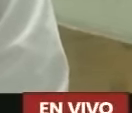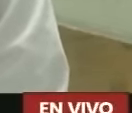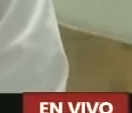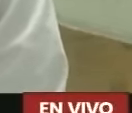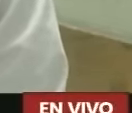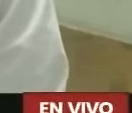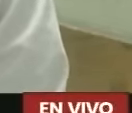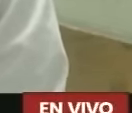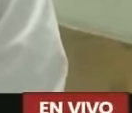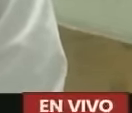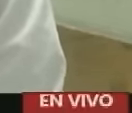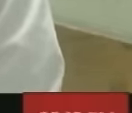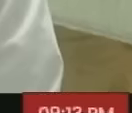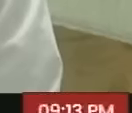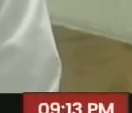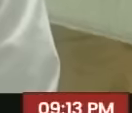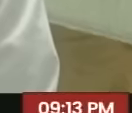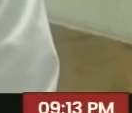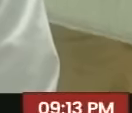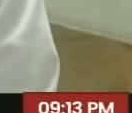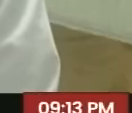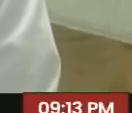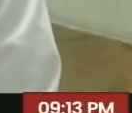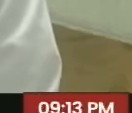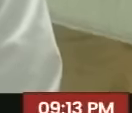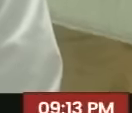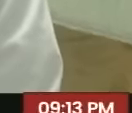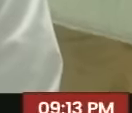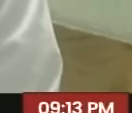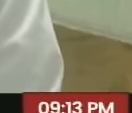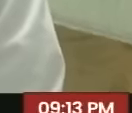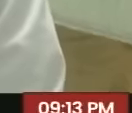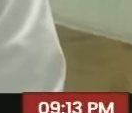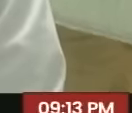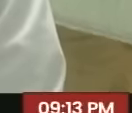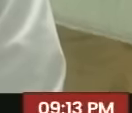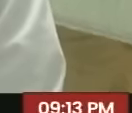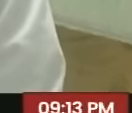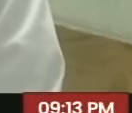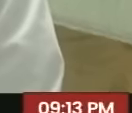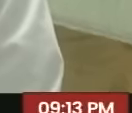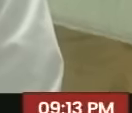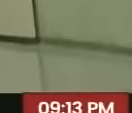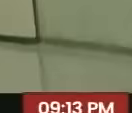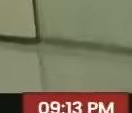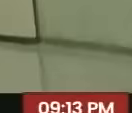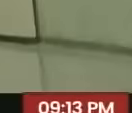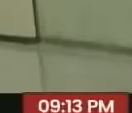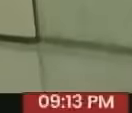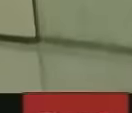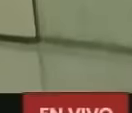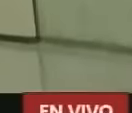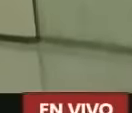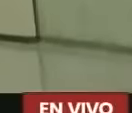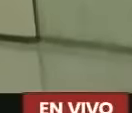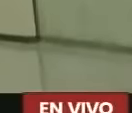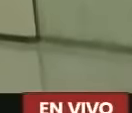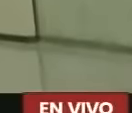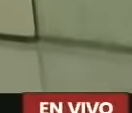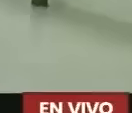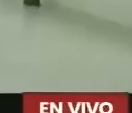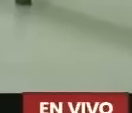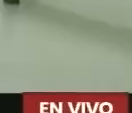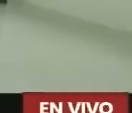del señor León del Velázquez a nuestro presidente Nicolás Maduro Moro para la recuperación de los espacios de este centro de salud, donde